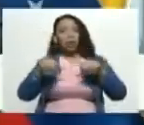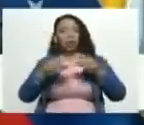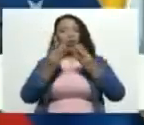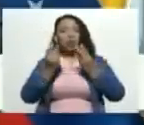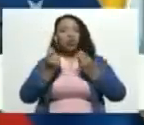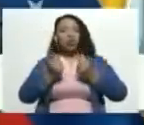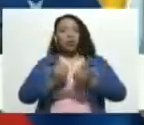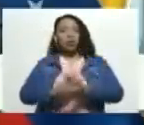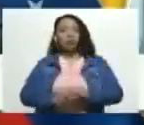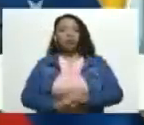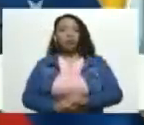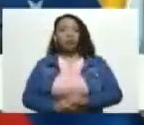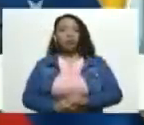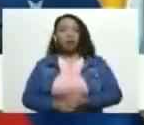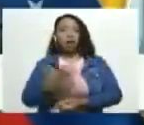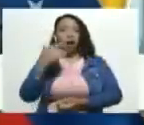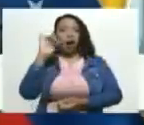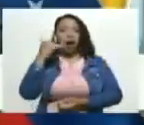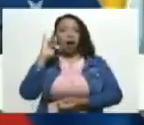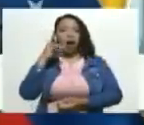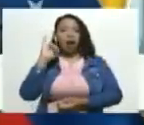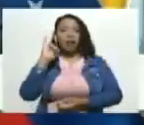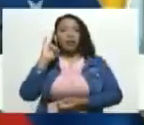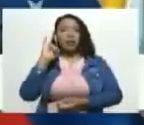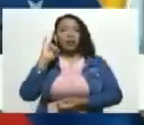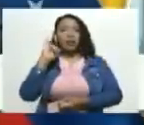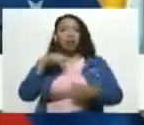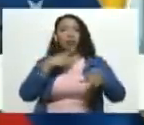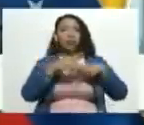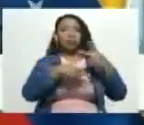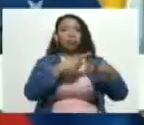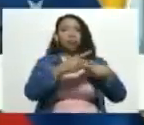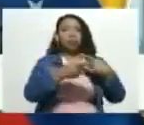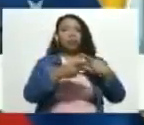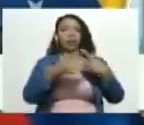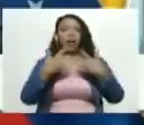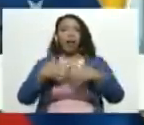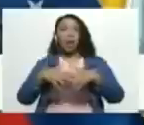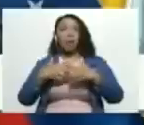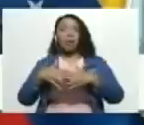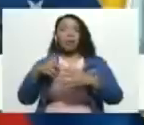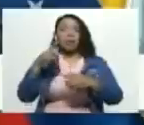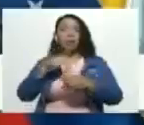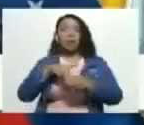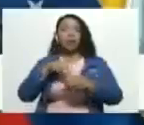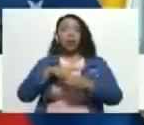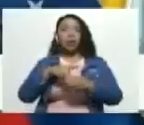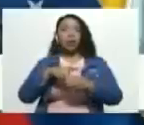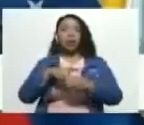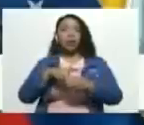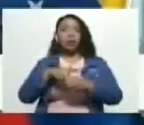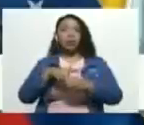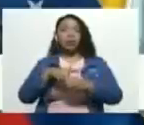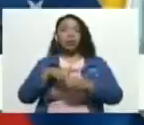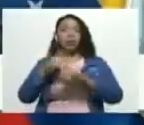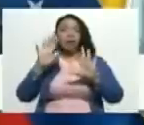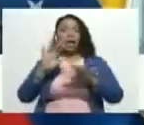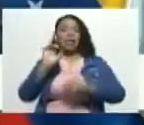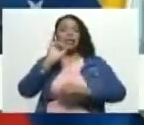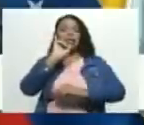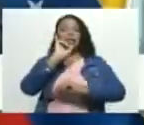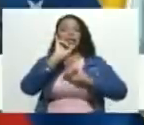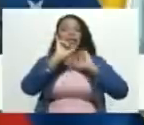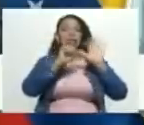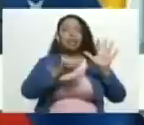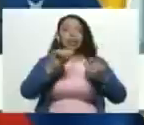destaca dentro de las irregularidades de monómero repito que tenemos ya 63 personas